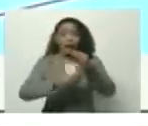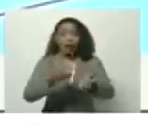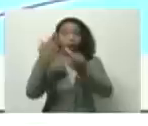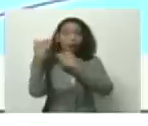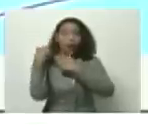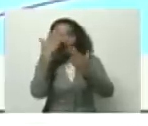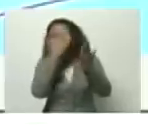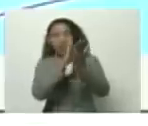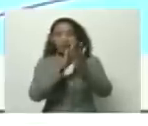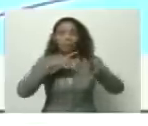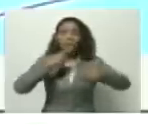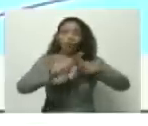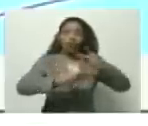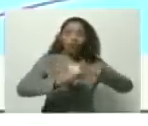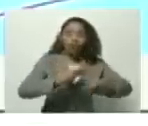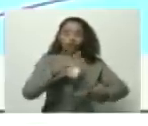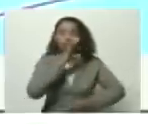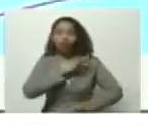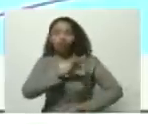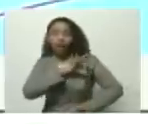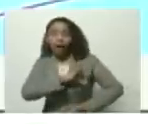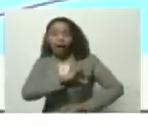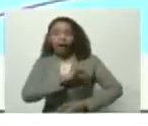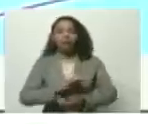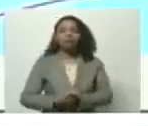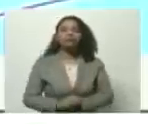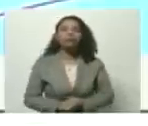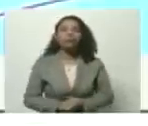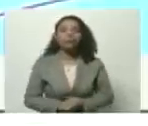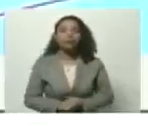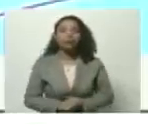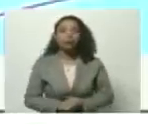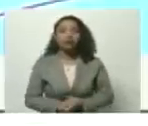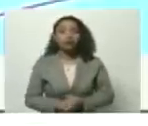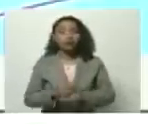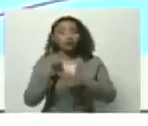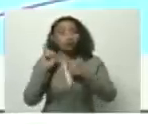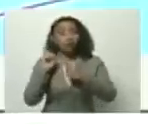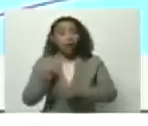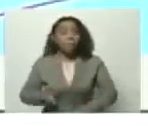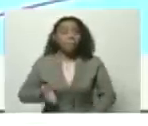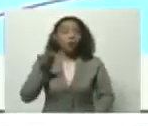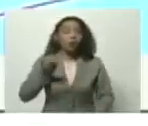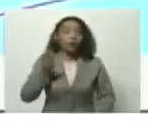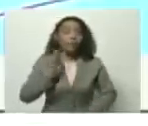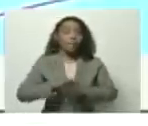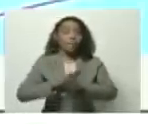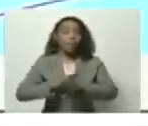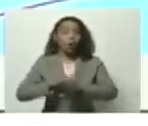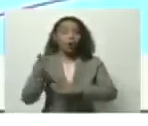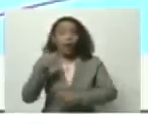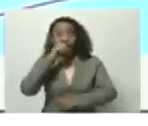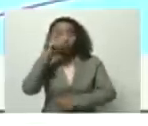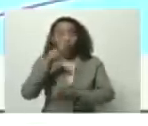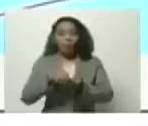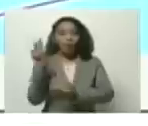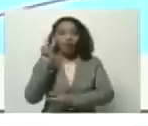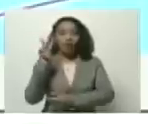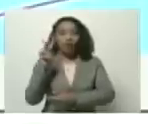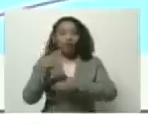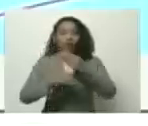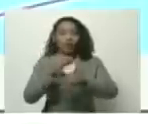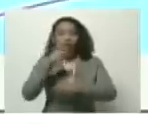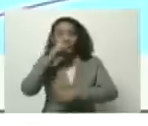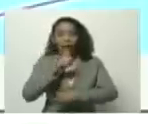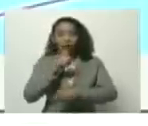del proceso social productivo. Así que es muy importante porque el año 2022, que va a ser un